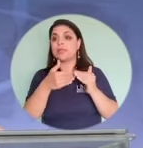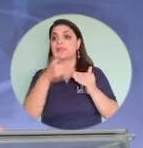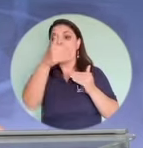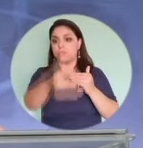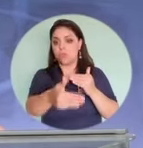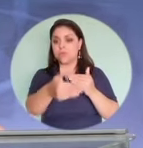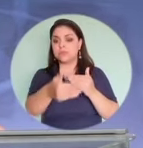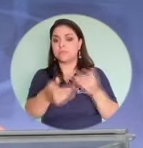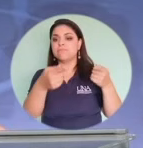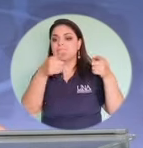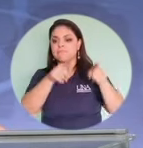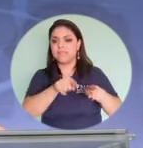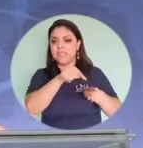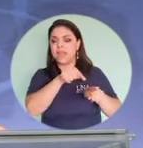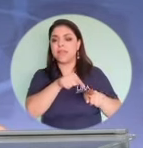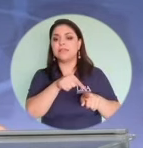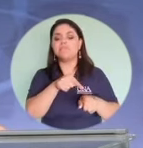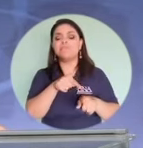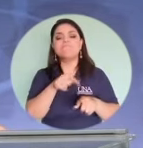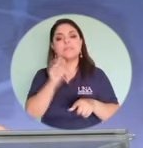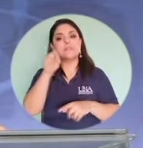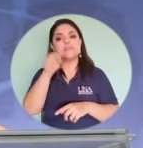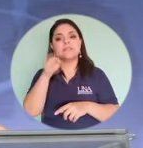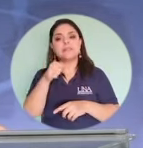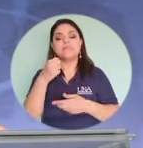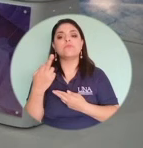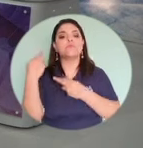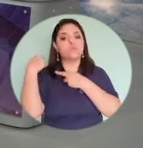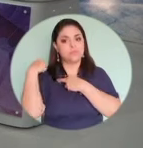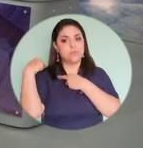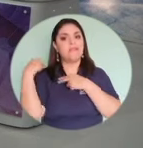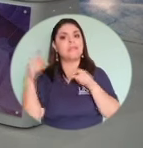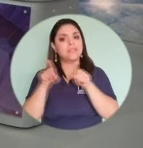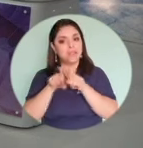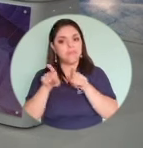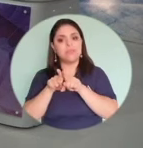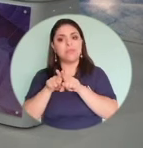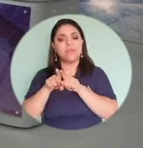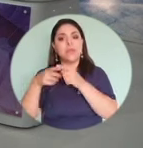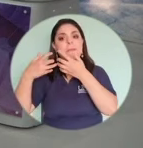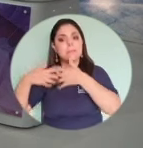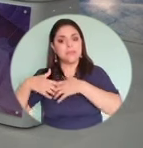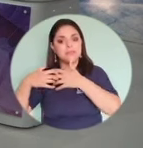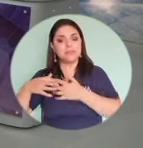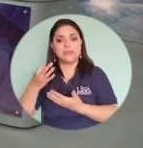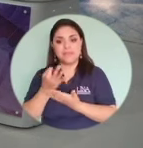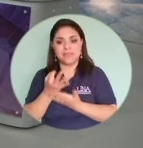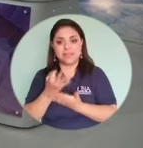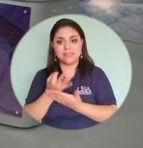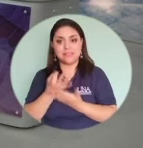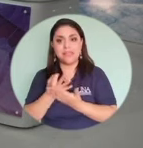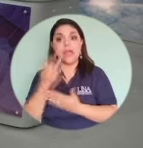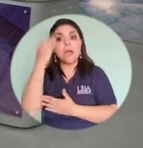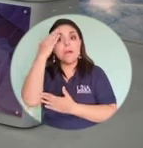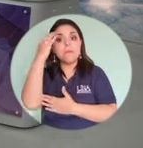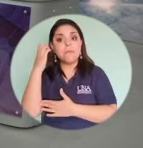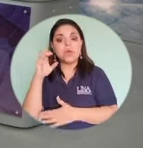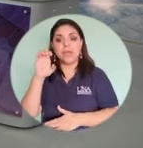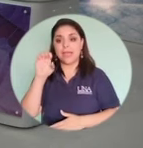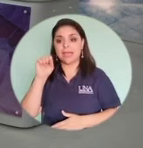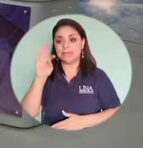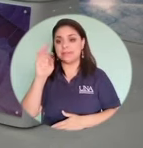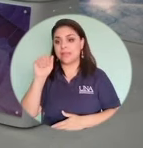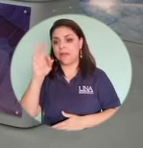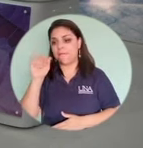posterior, pues, también involucra algún grado de responsabilidad de la entidad financiera en este sentido, ¿verdad? Porque a veces la